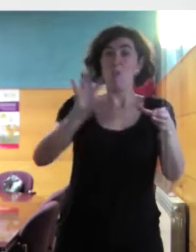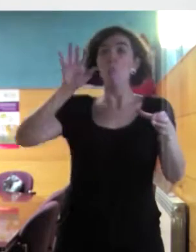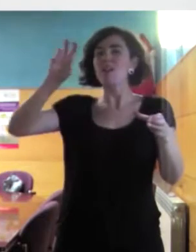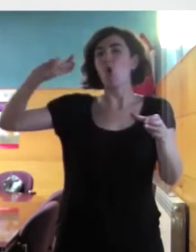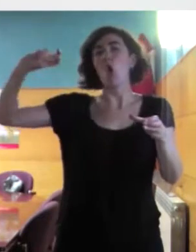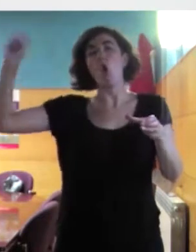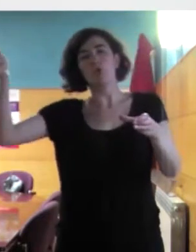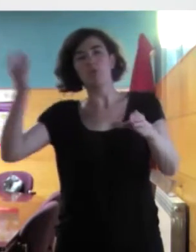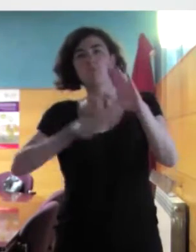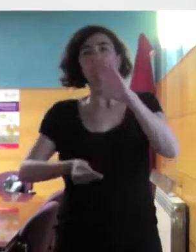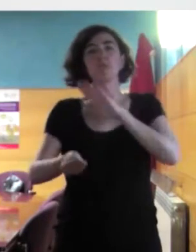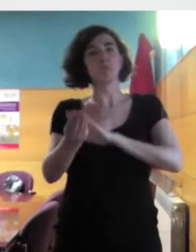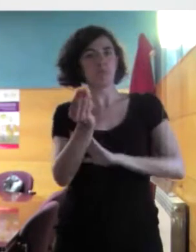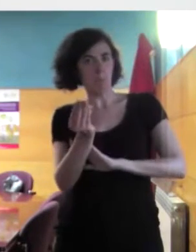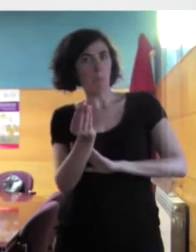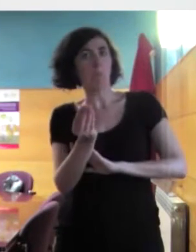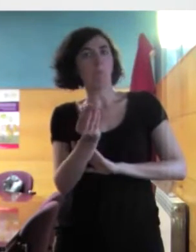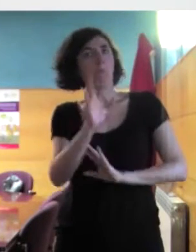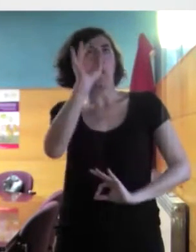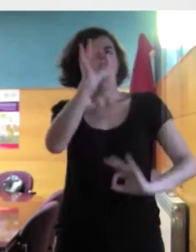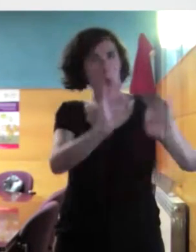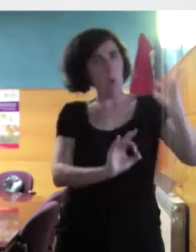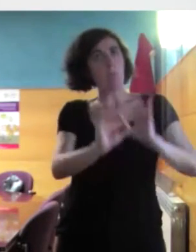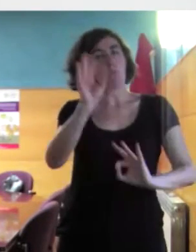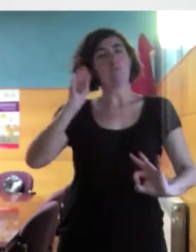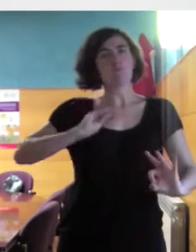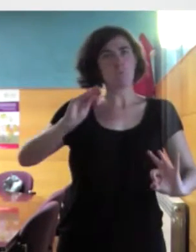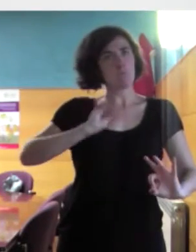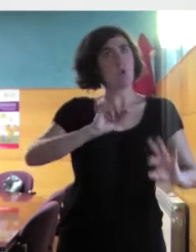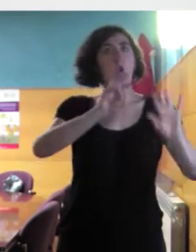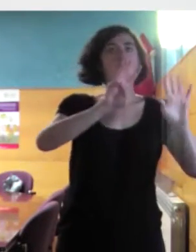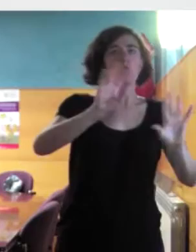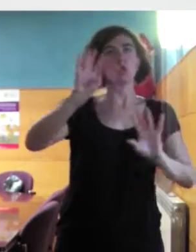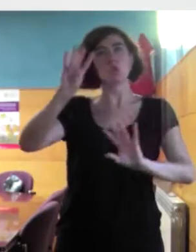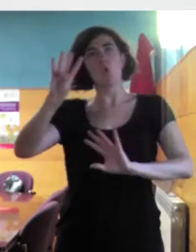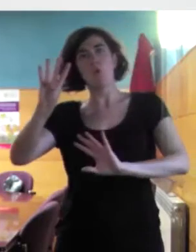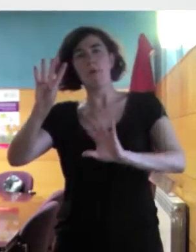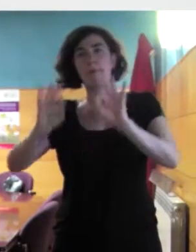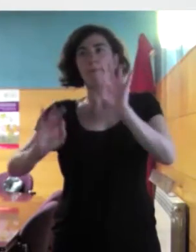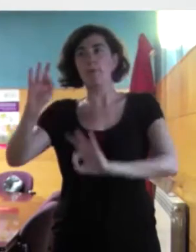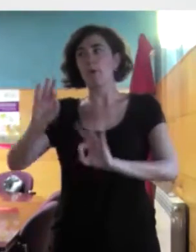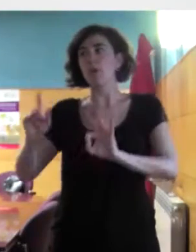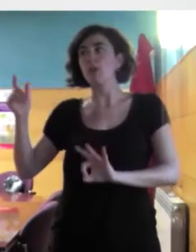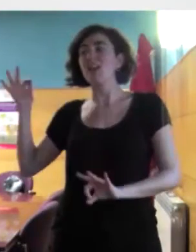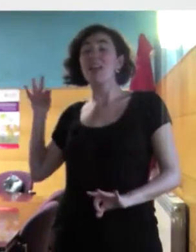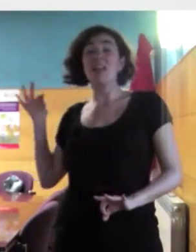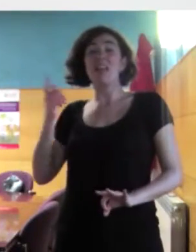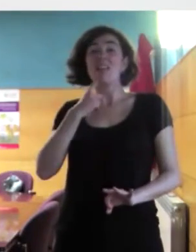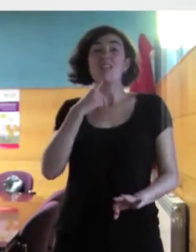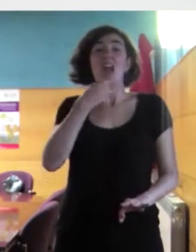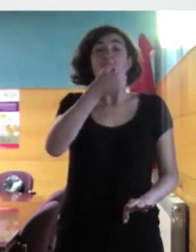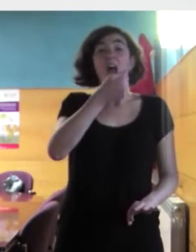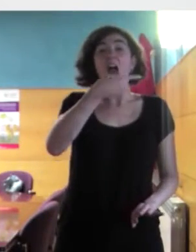bueno, es una cifra significativa, yo creo, un 9% en Álava, un 10%